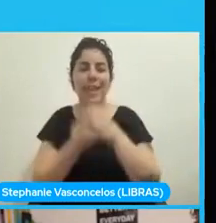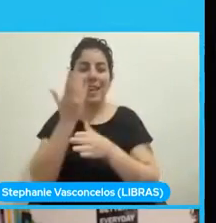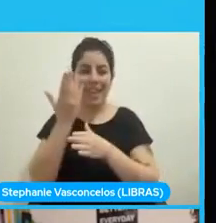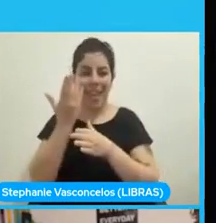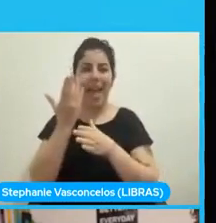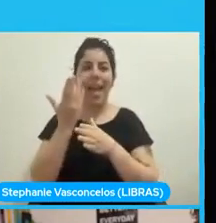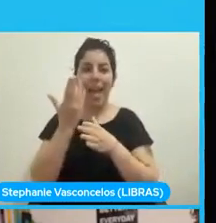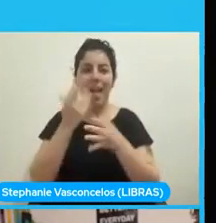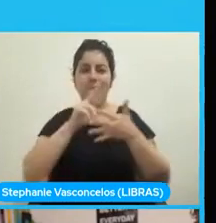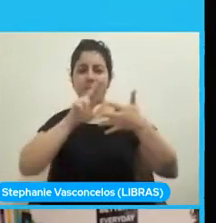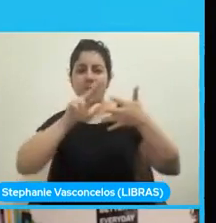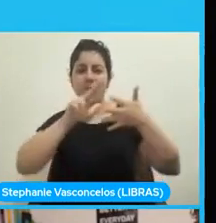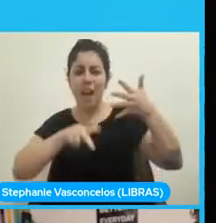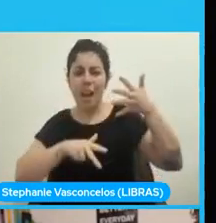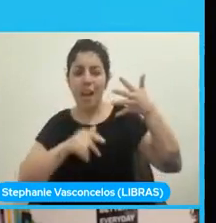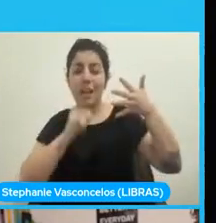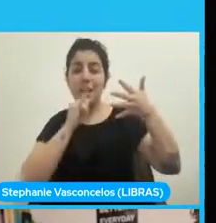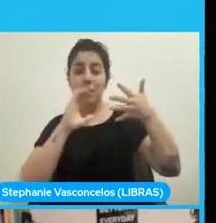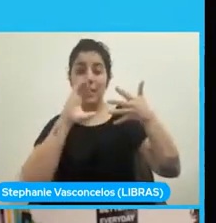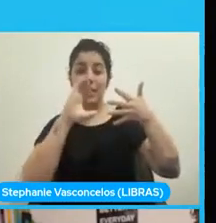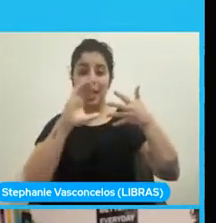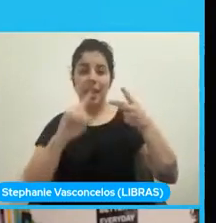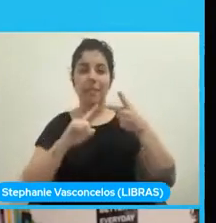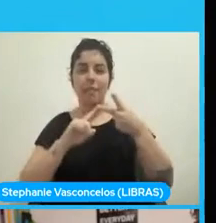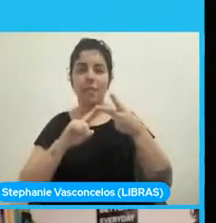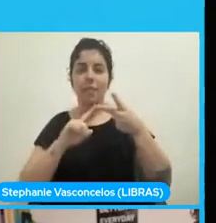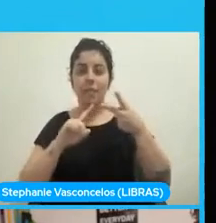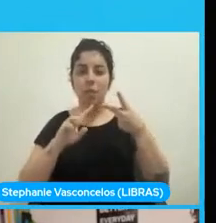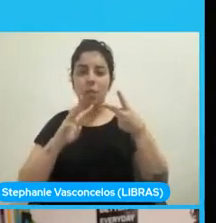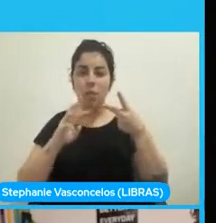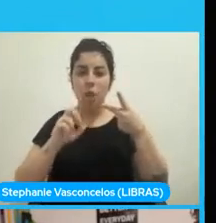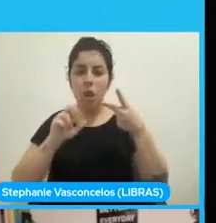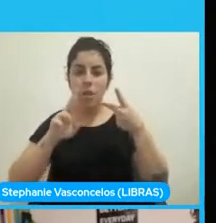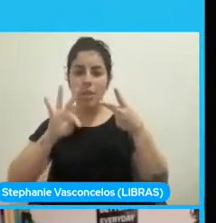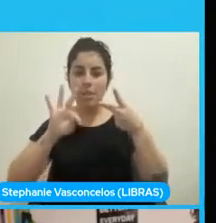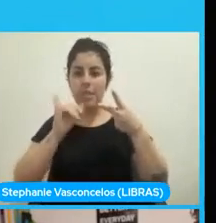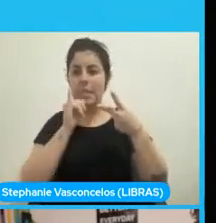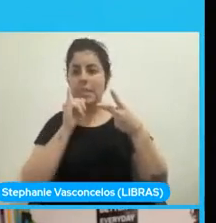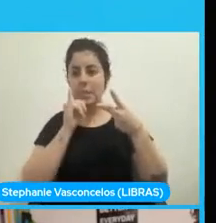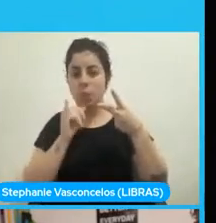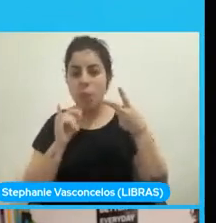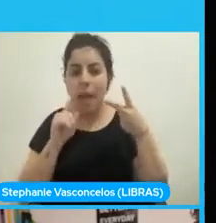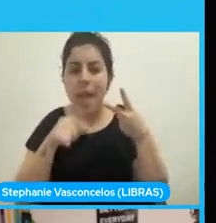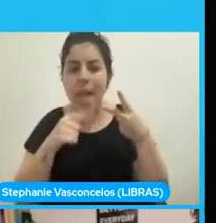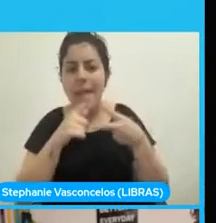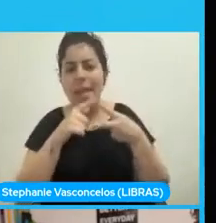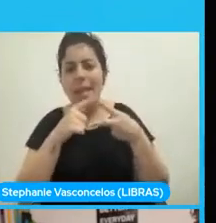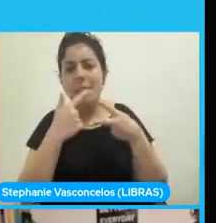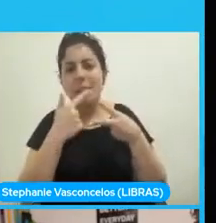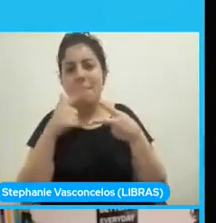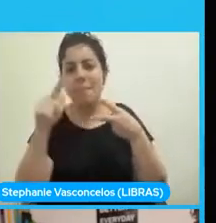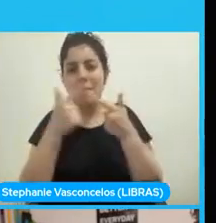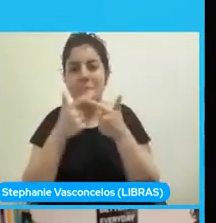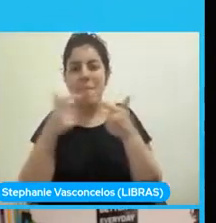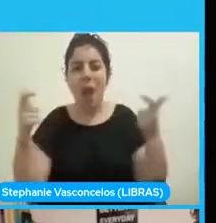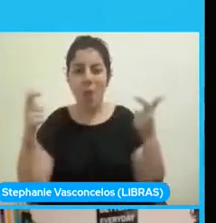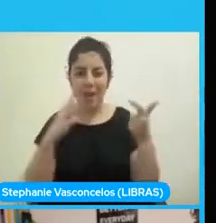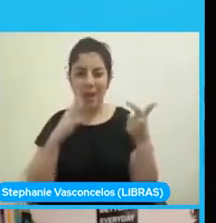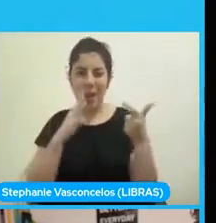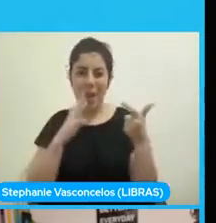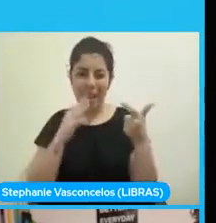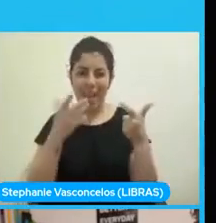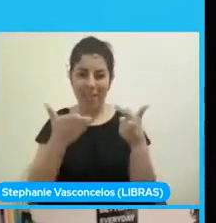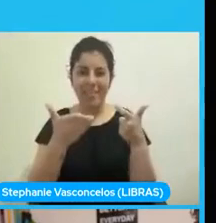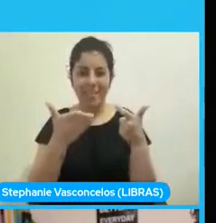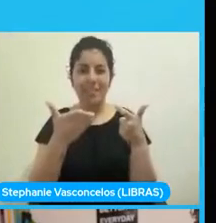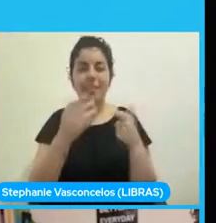C y Rust. Vamos a utilizar C, que es un lenguaje que la mayoría de nosotros conocemos, para ir